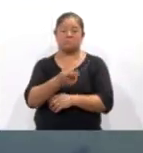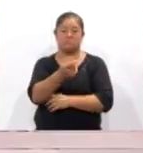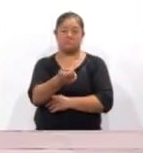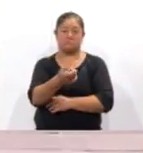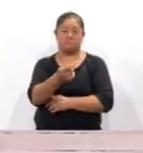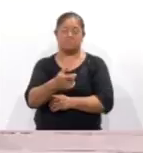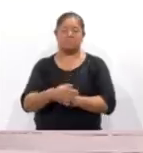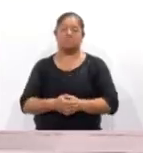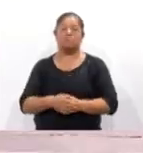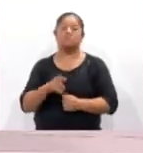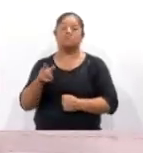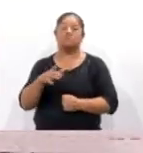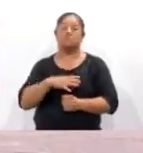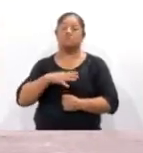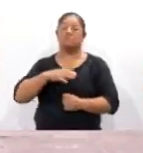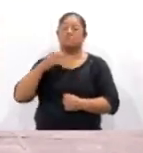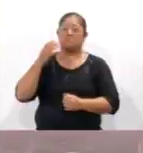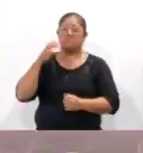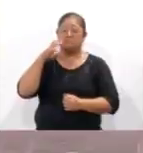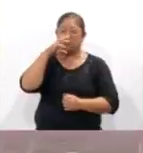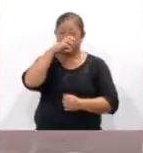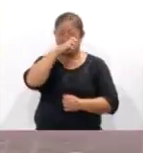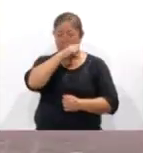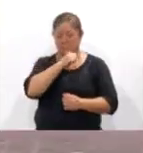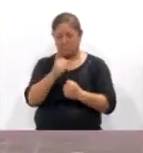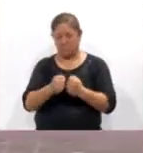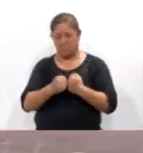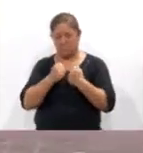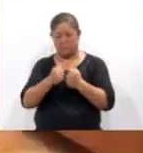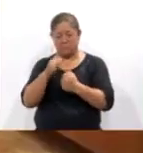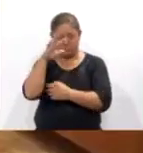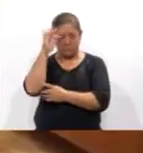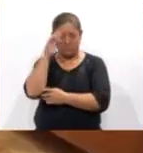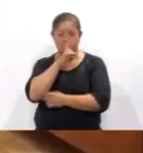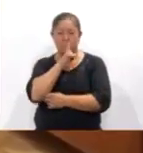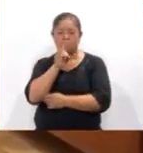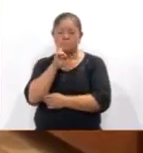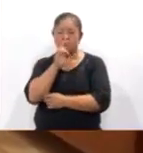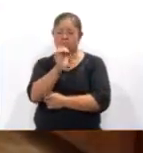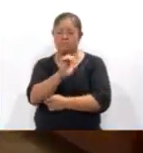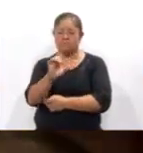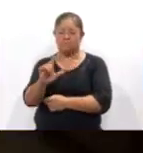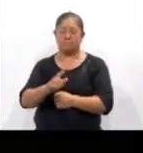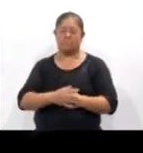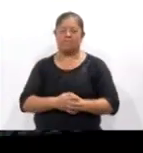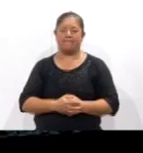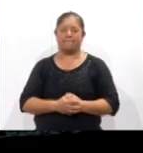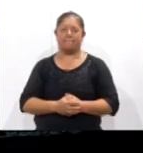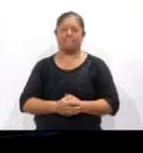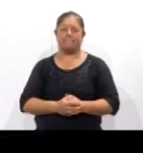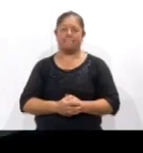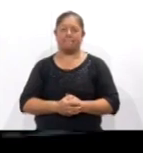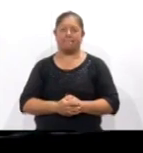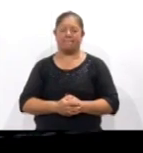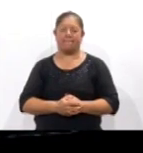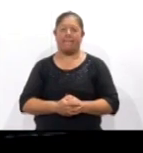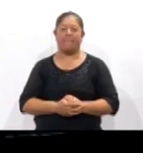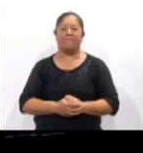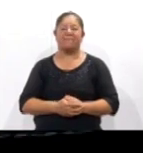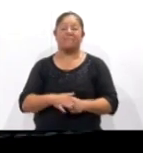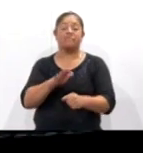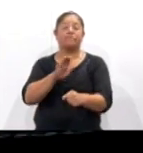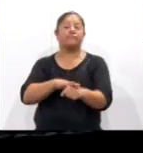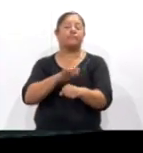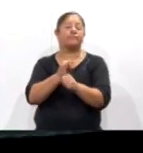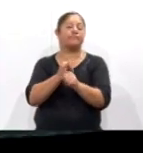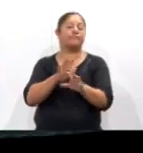enfrentar los fenómenos climáticos extremos. Para Coracid Noticias, Edith López. En más información